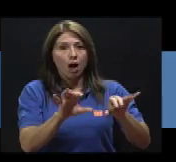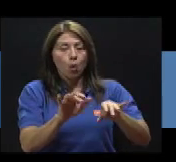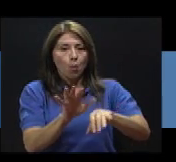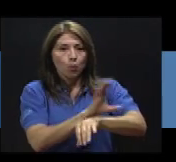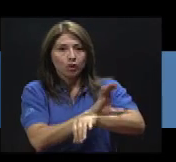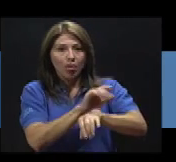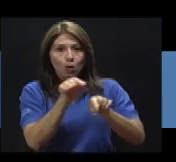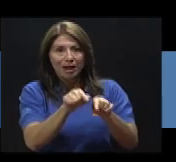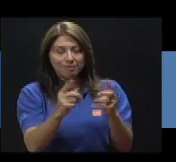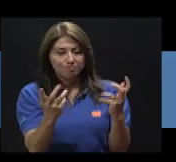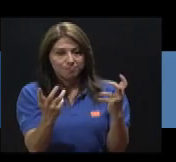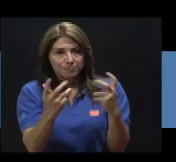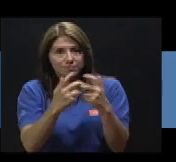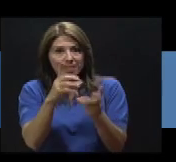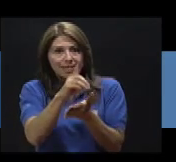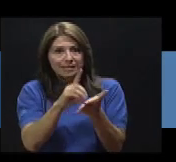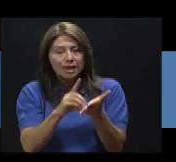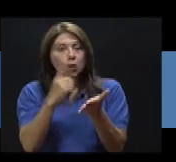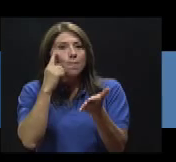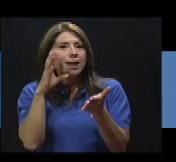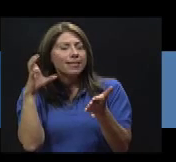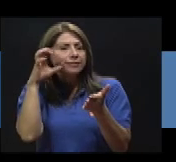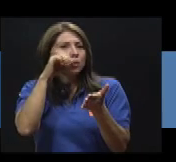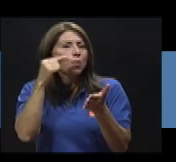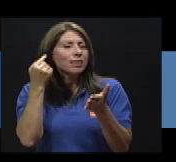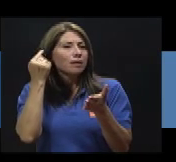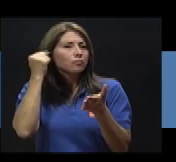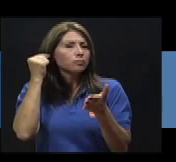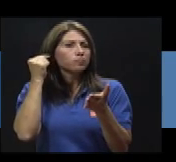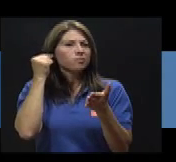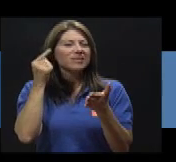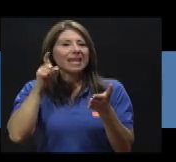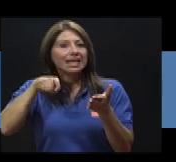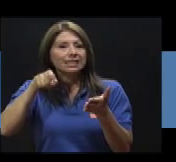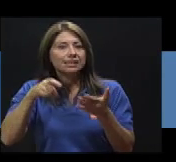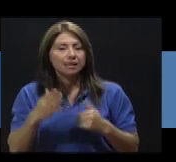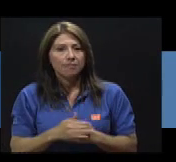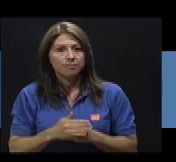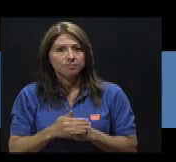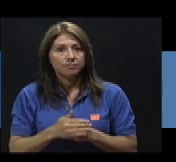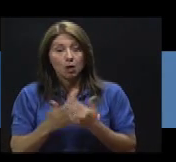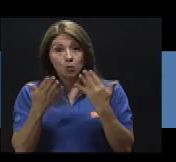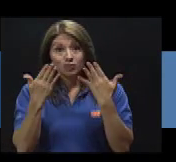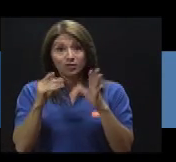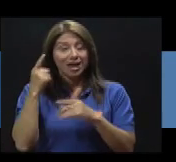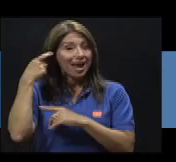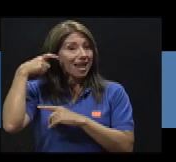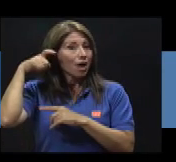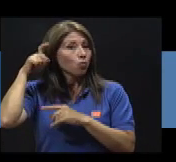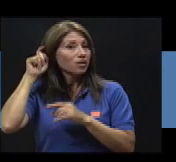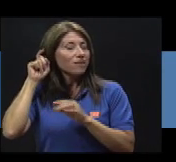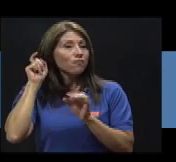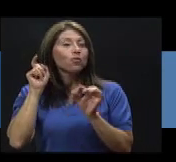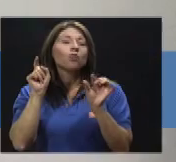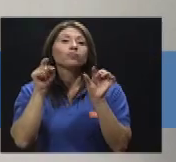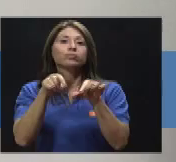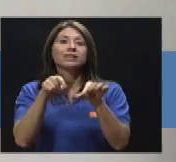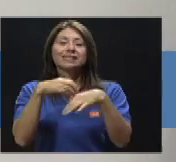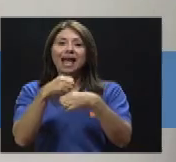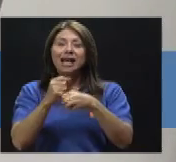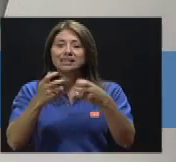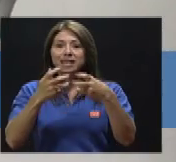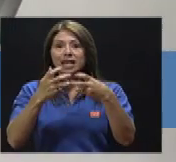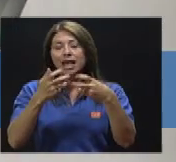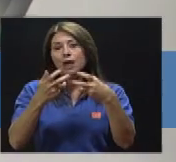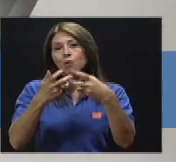Este molde se digitaliza y el diseño se ajusta en la computadora, tomando en cuenta las piezas internas que llevará.